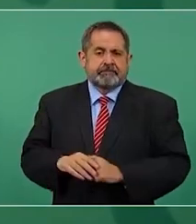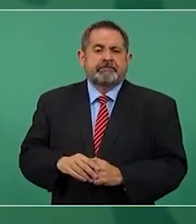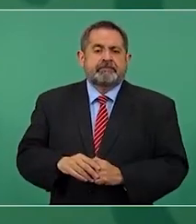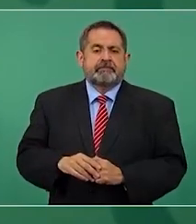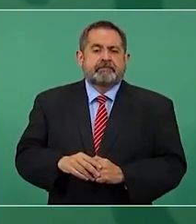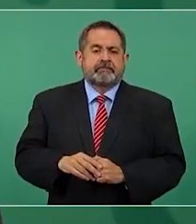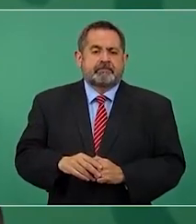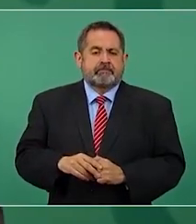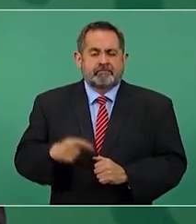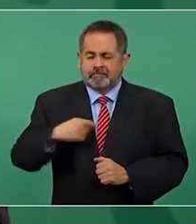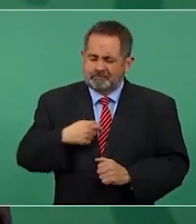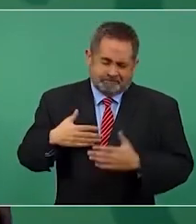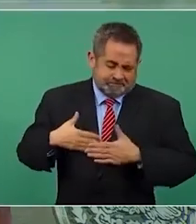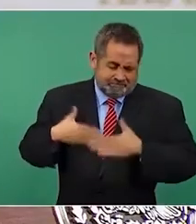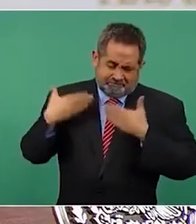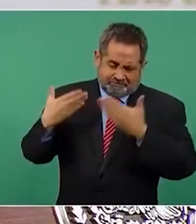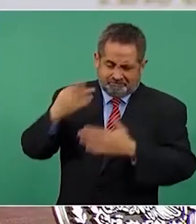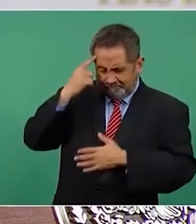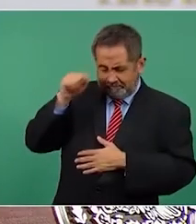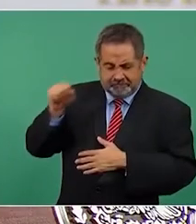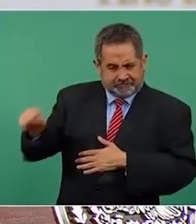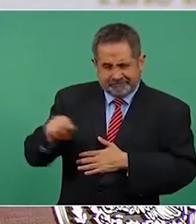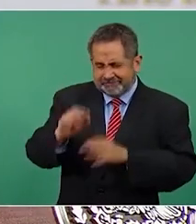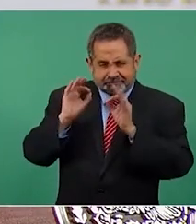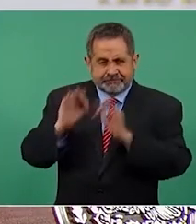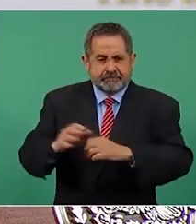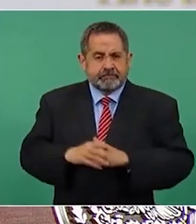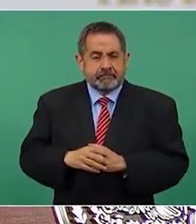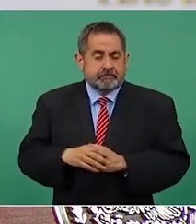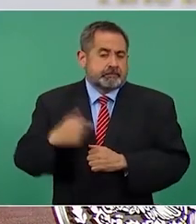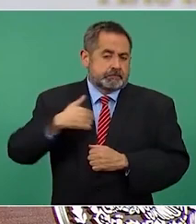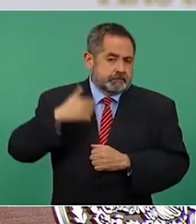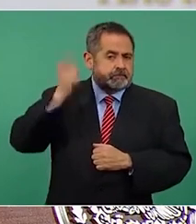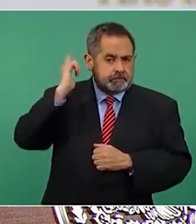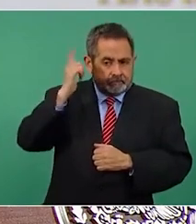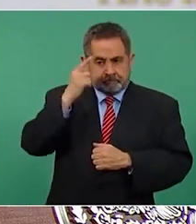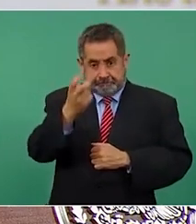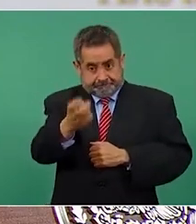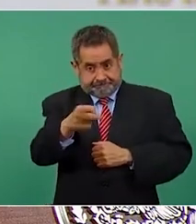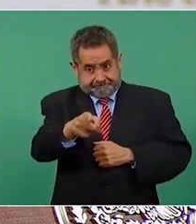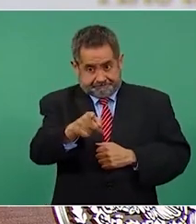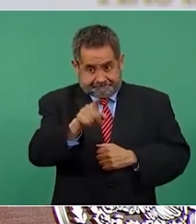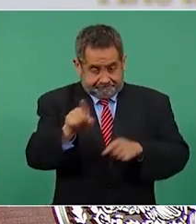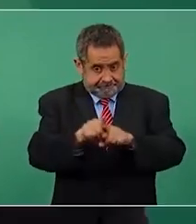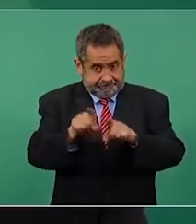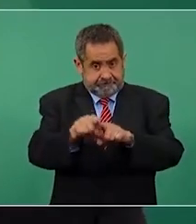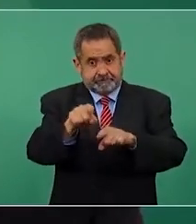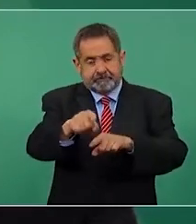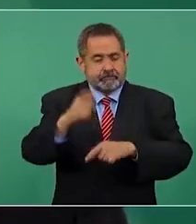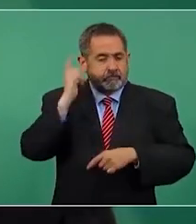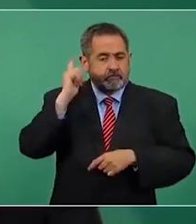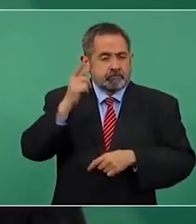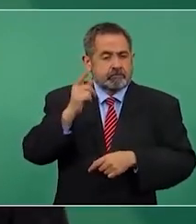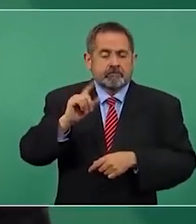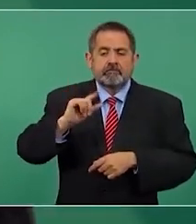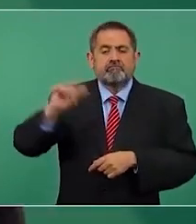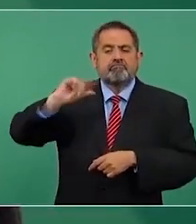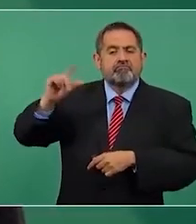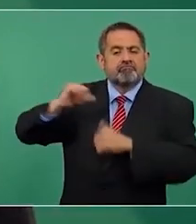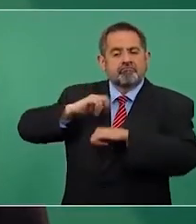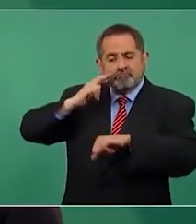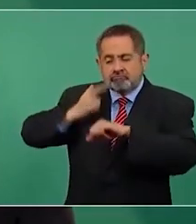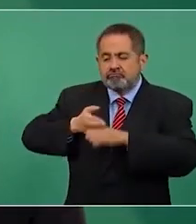le tengo toda la confianza. Y espero que en este caso las autoridades